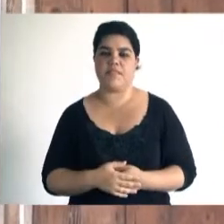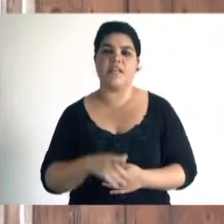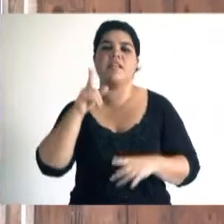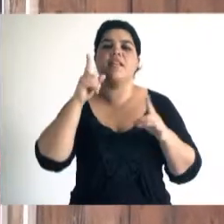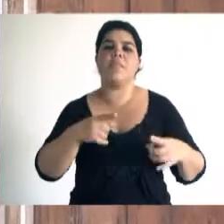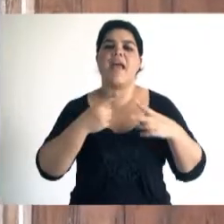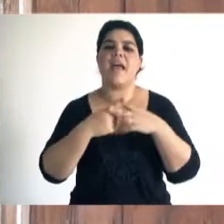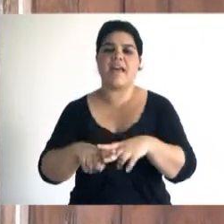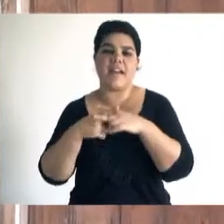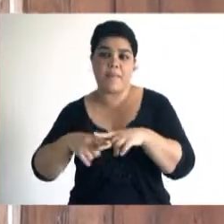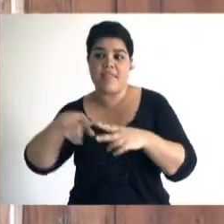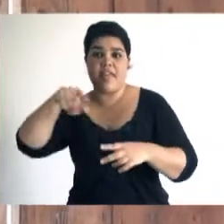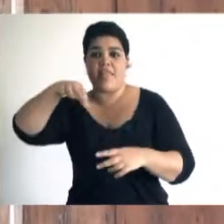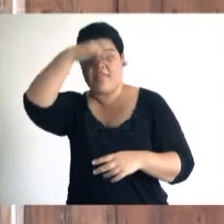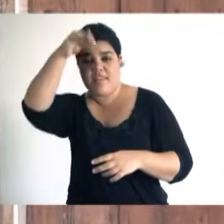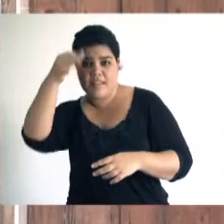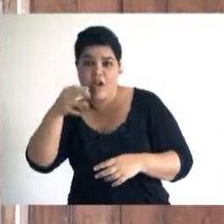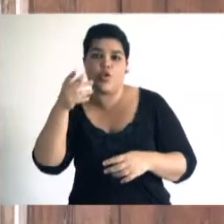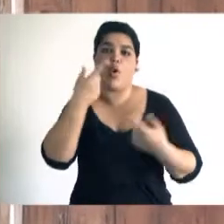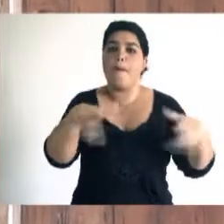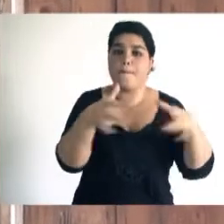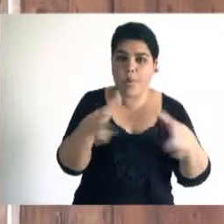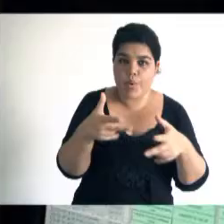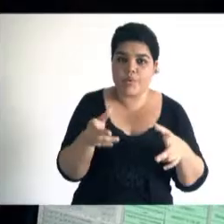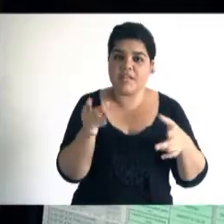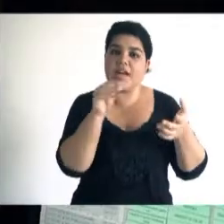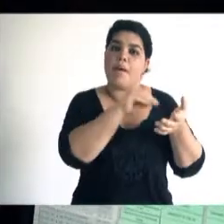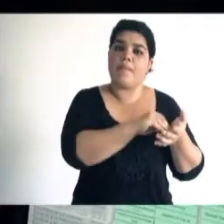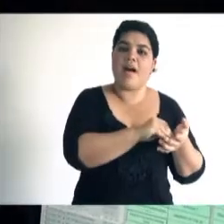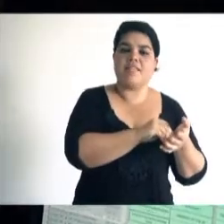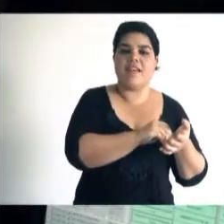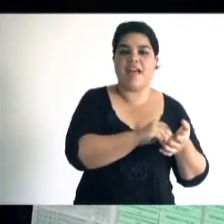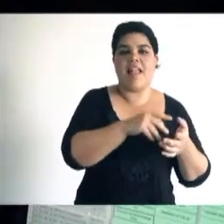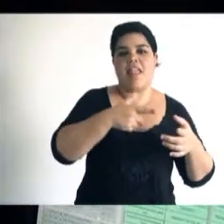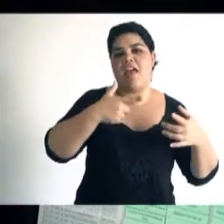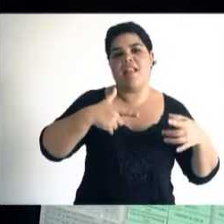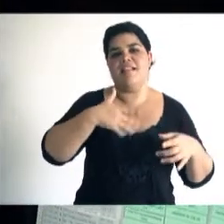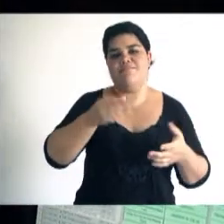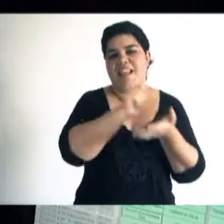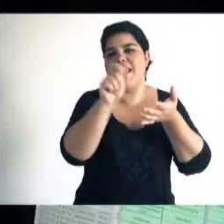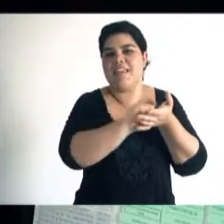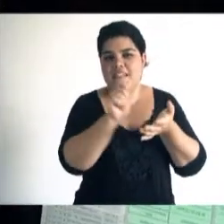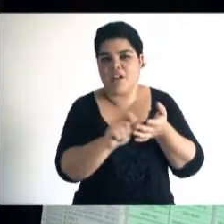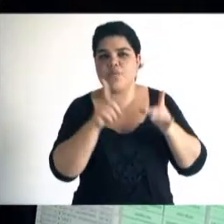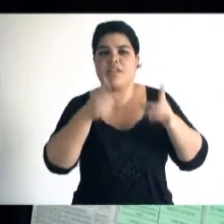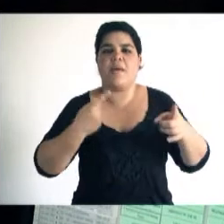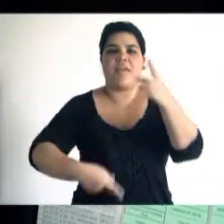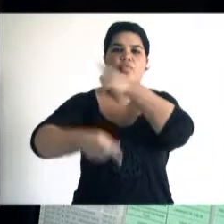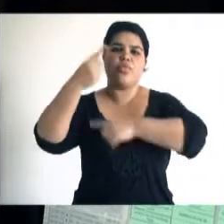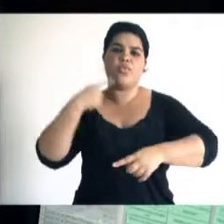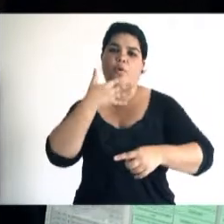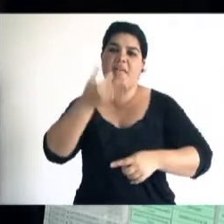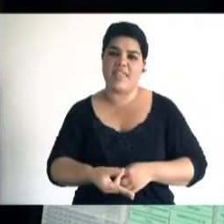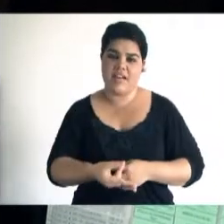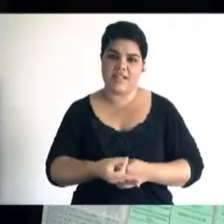herramientas que vienen tanto del teatro como de la música y también, por supuesto, de la literatura y del documentalismo. El punto de